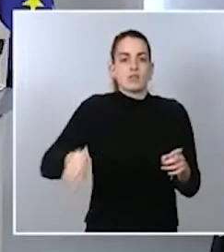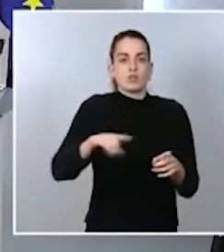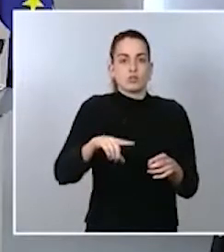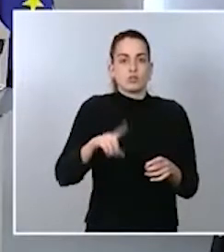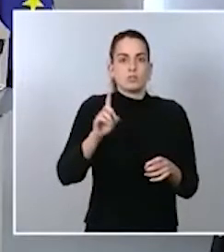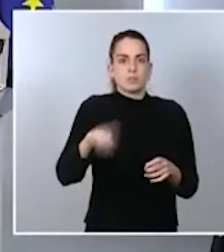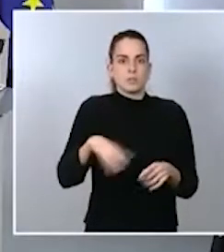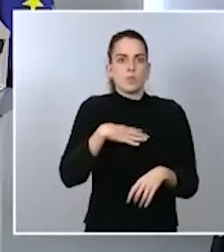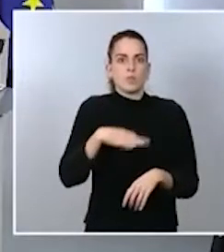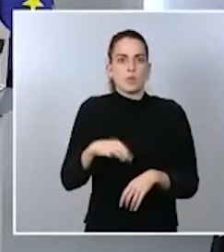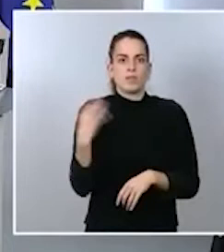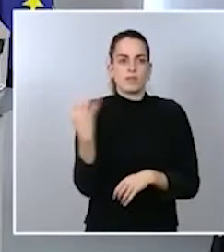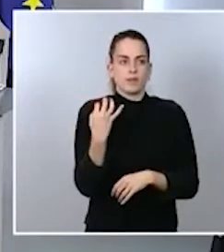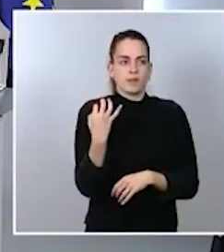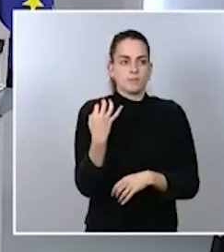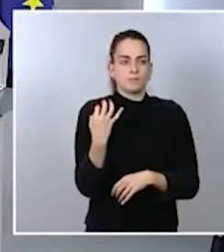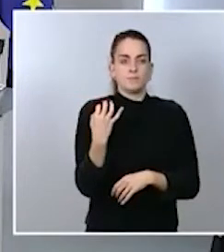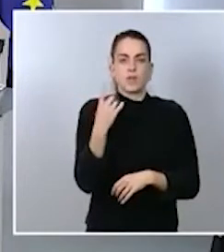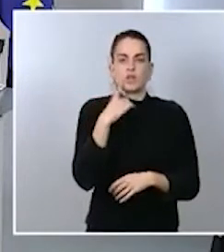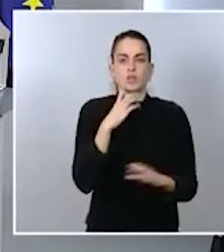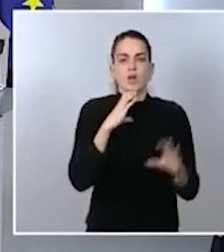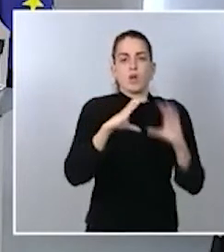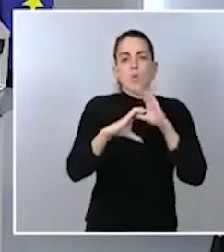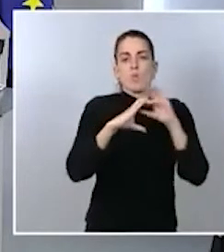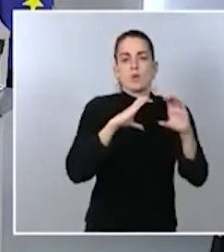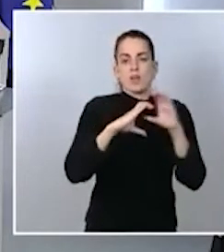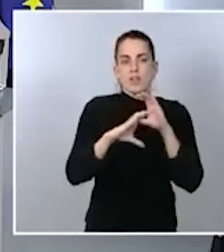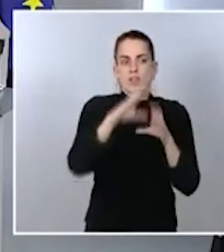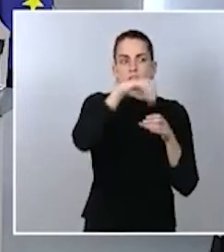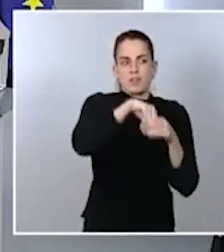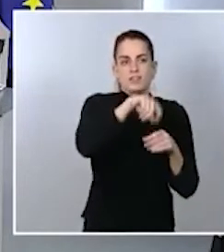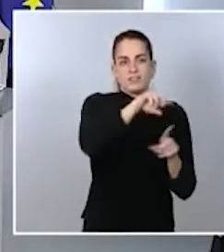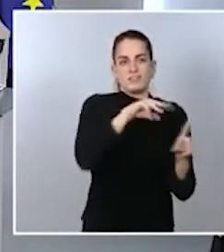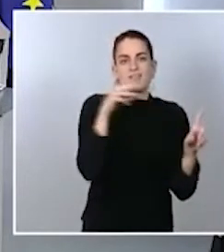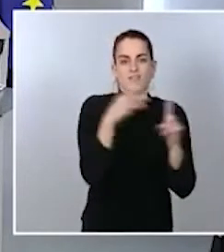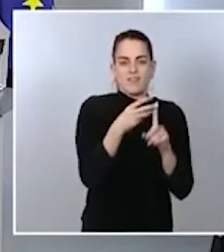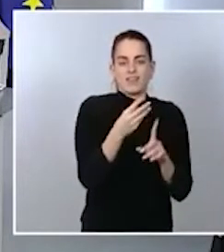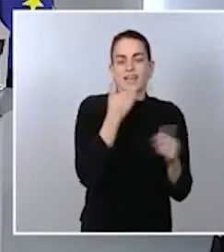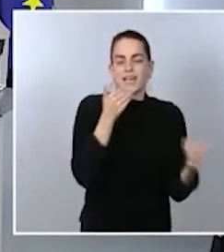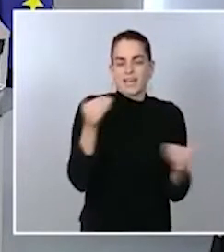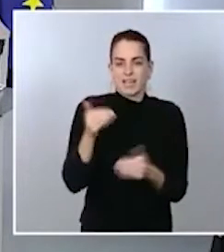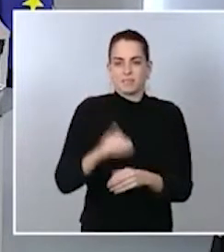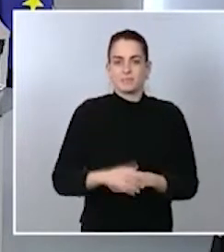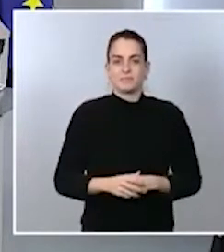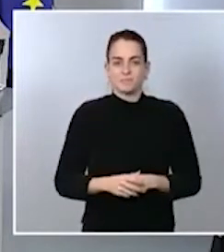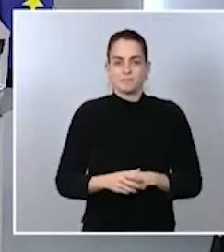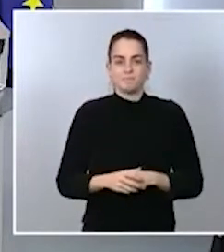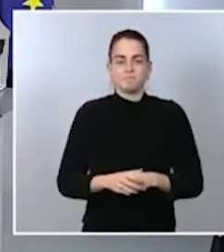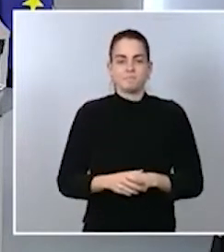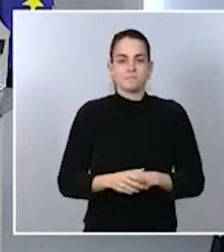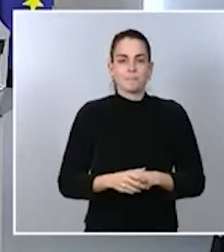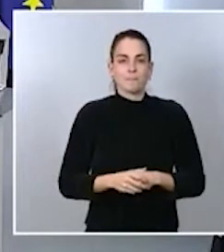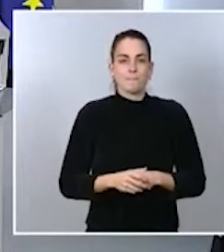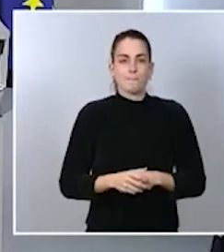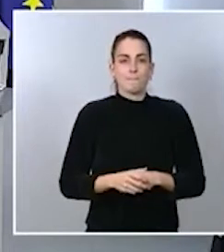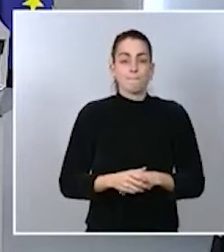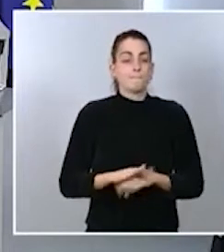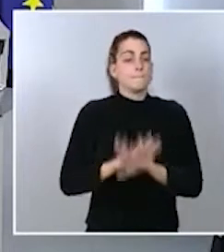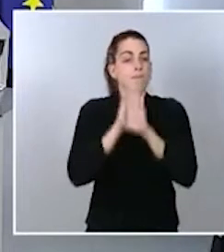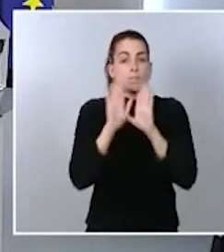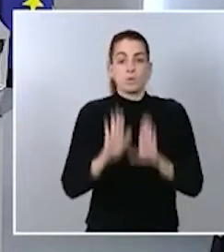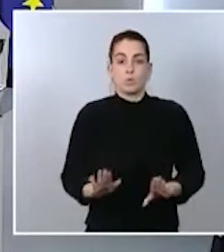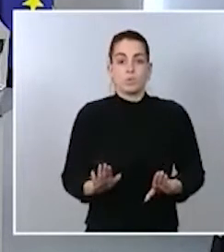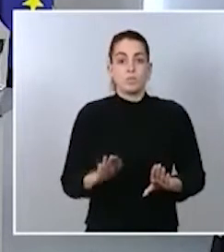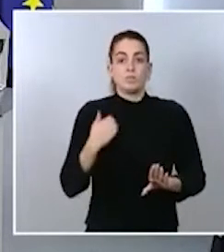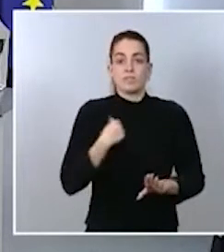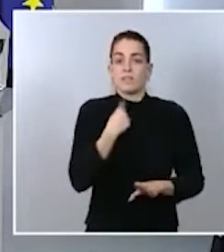tenerlo como un canal de comunicación y tener toda la información que requieran al respecto finalmente comentarles también que el